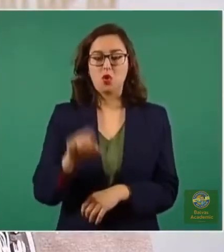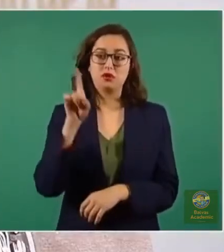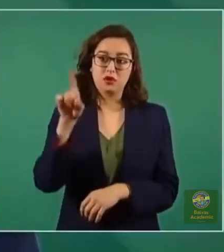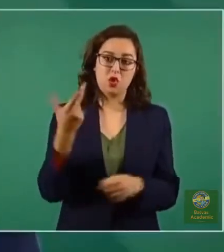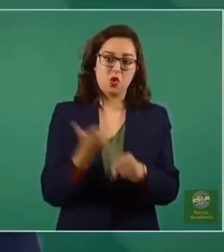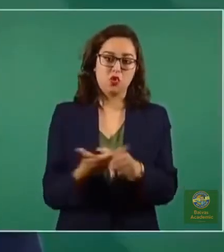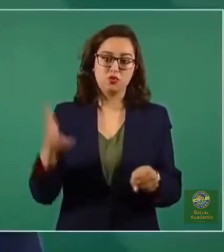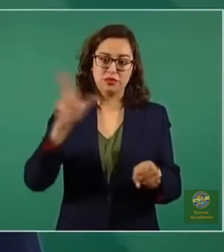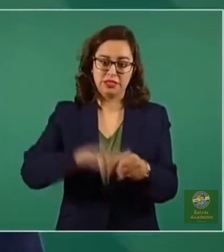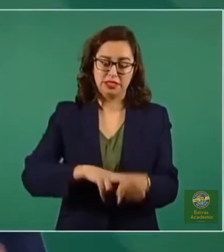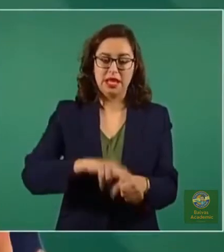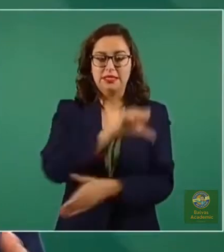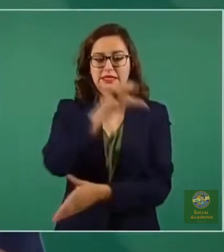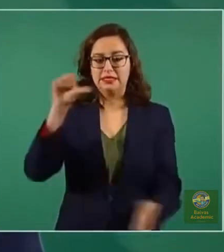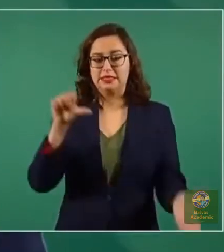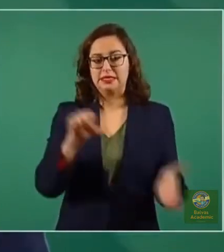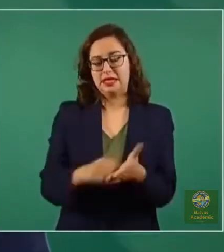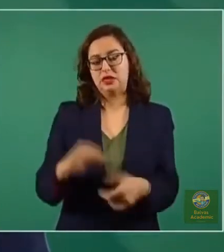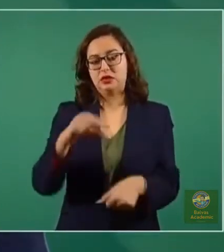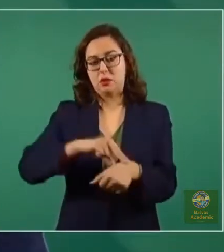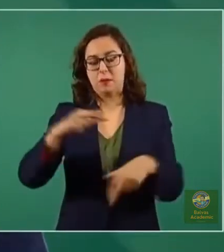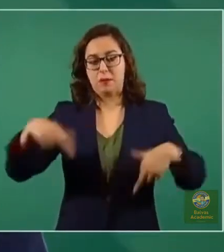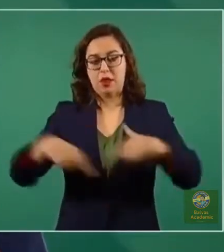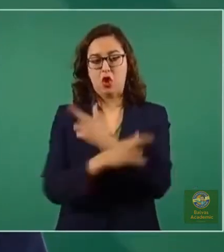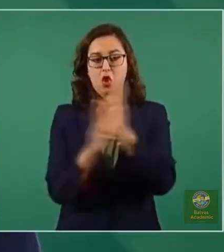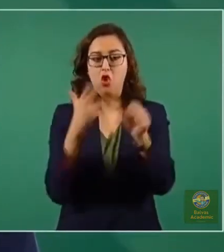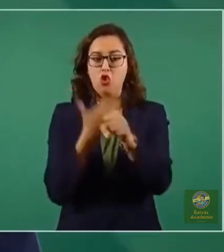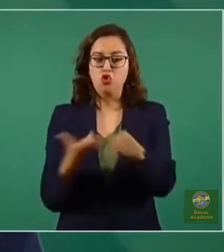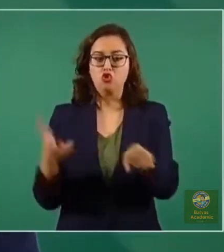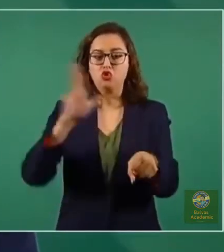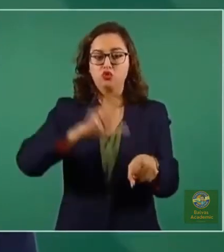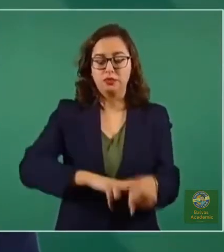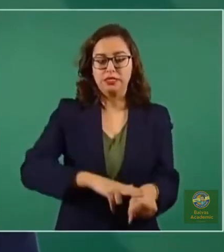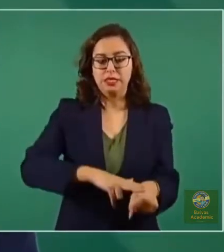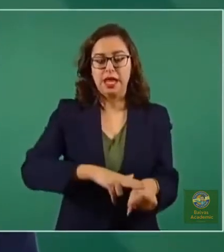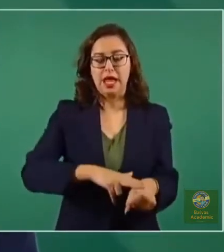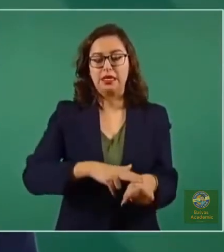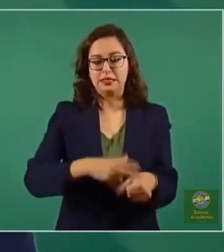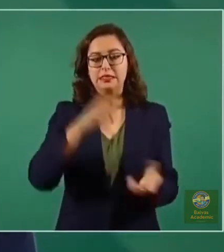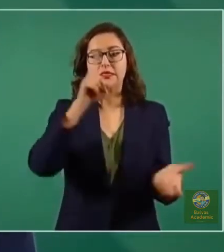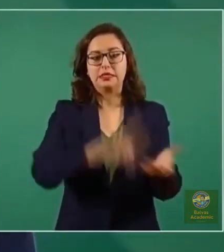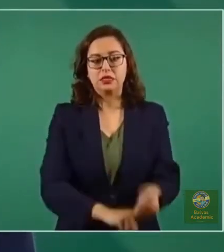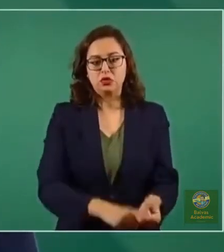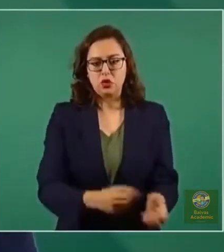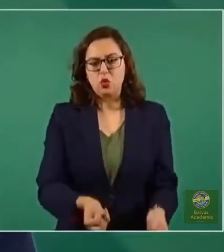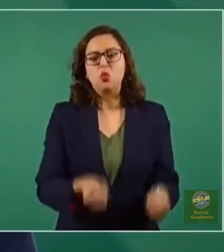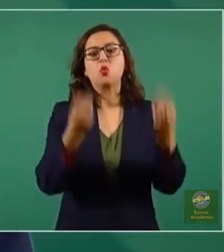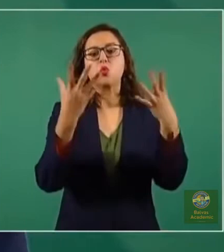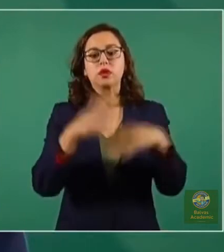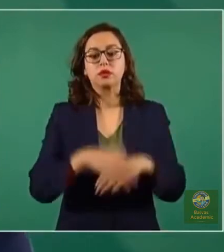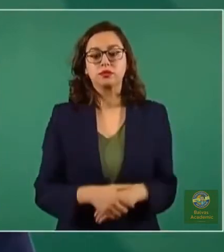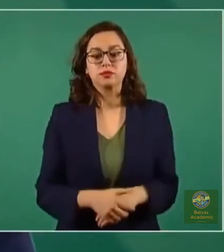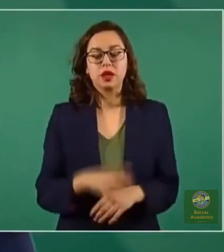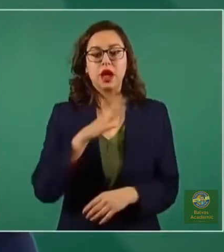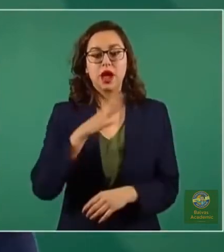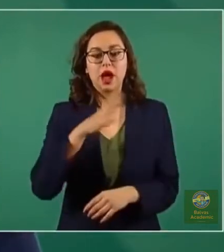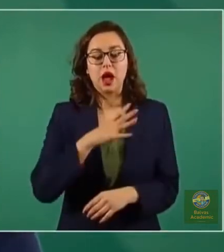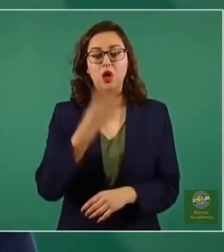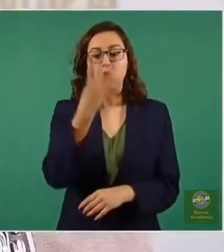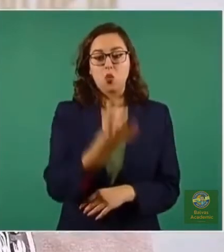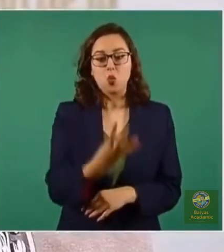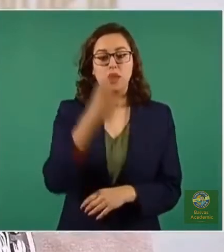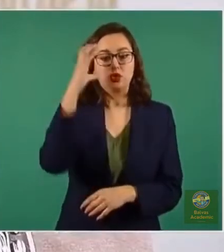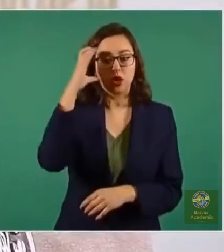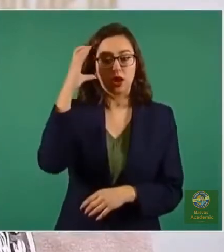XXI del Seguro Social, en el hospital de pediatría hay cuatro camas disponibles,